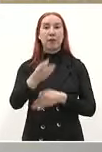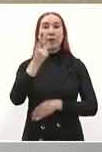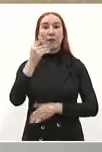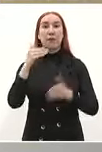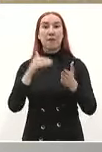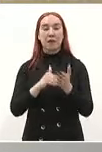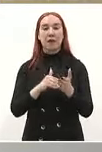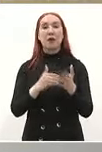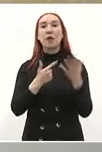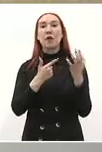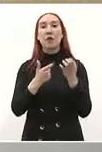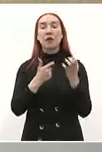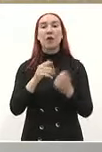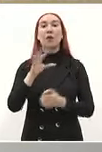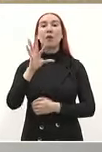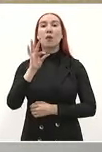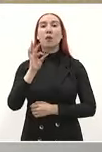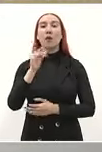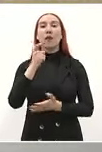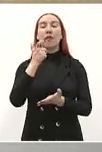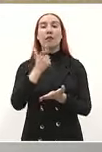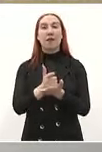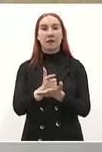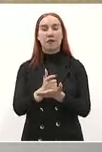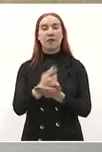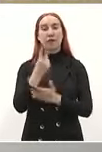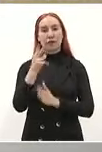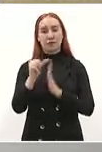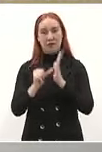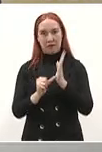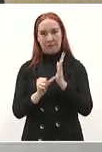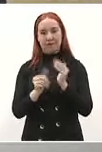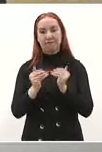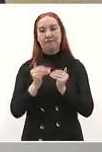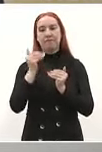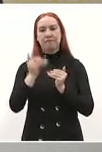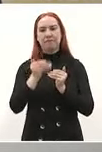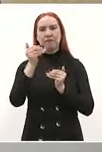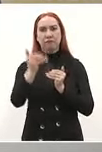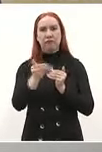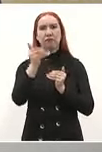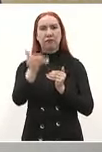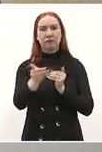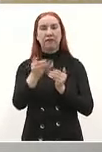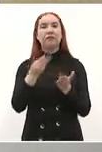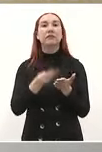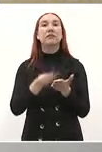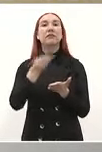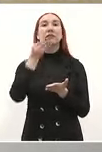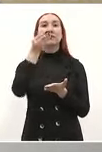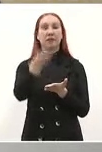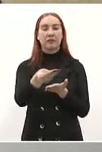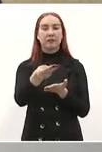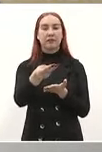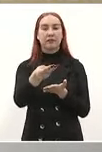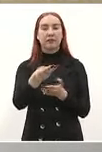840 pesos bimestrales y lo acaba